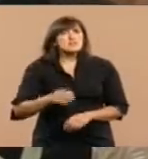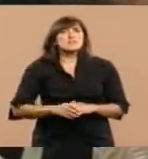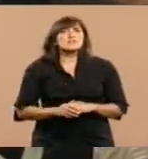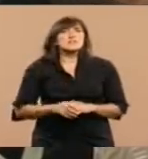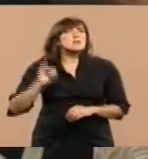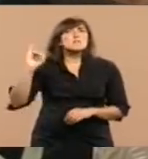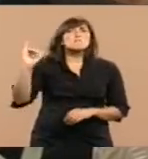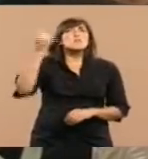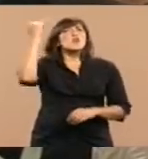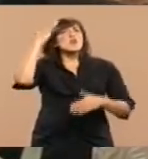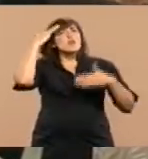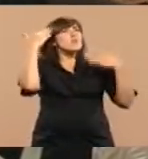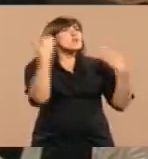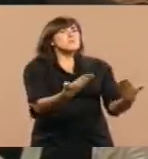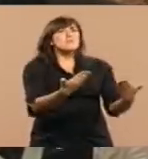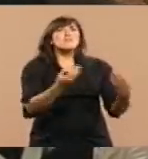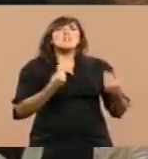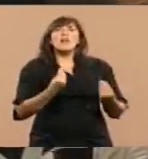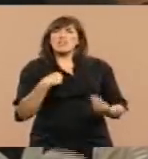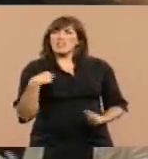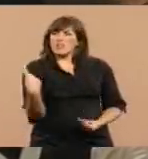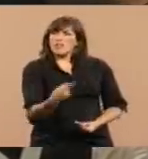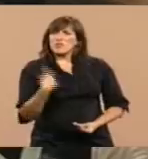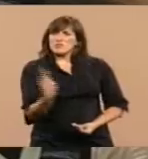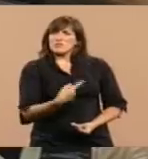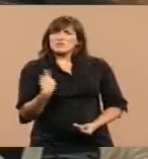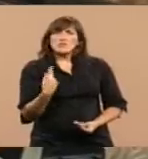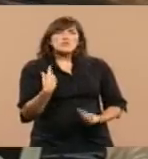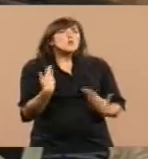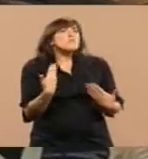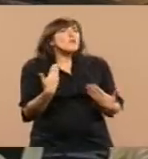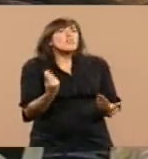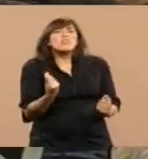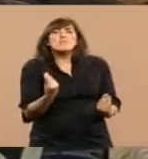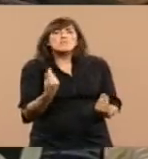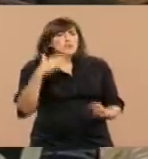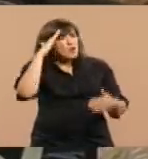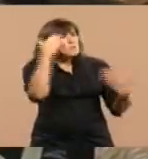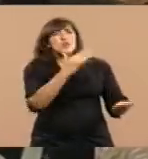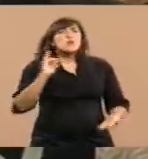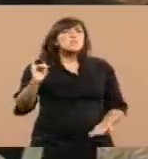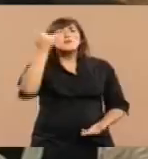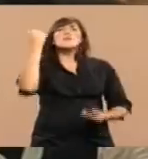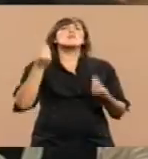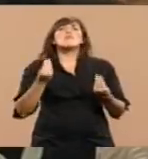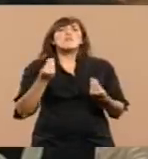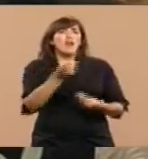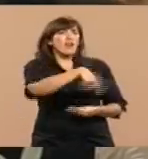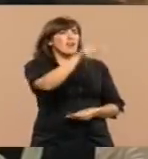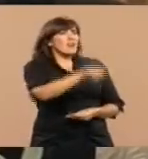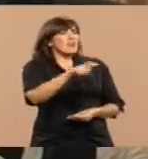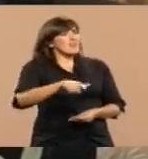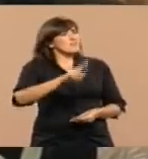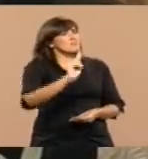homenaje que podemos hacer a nuestros caídos en Malvinas